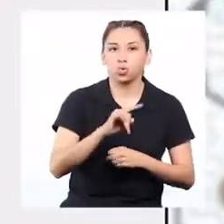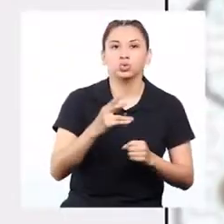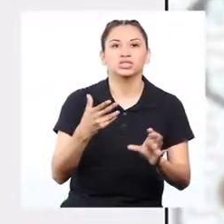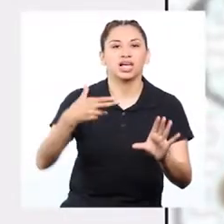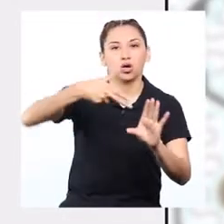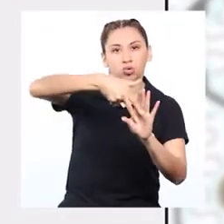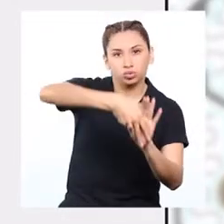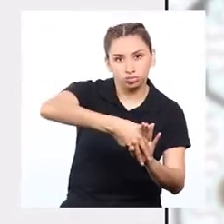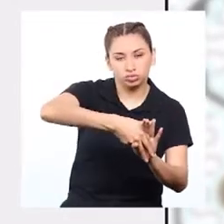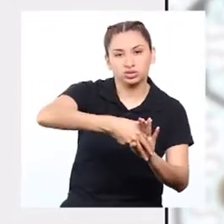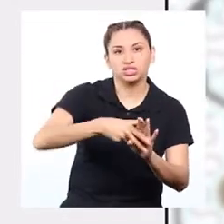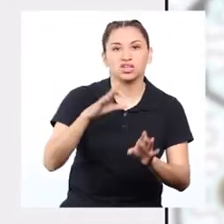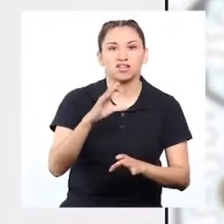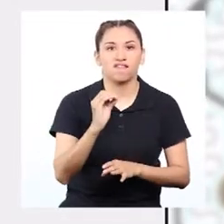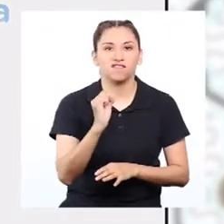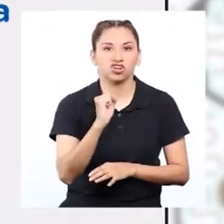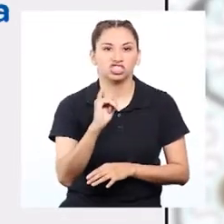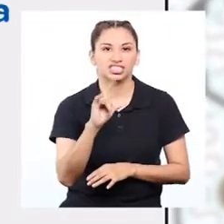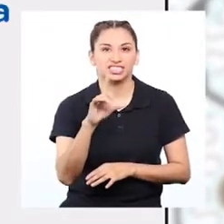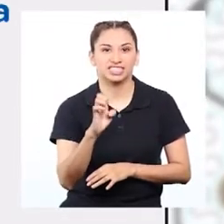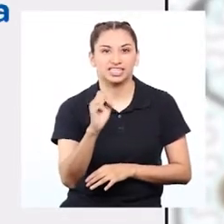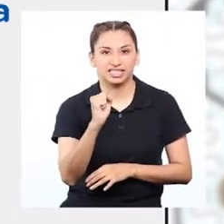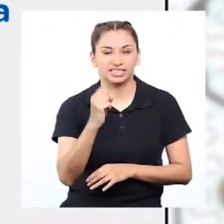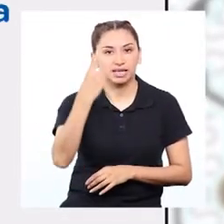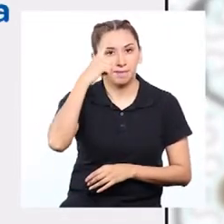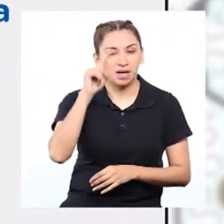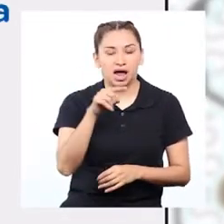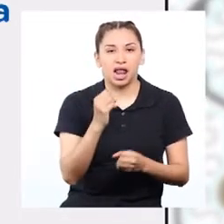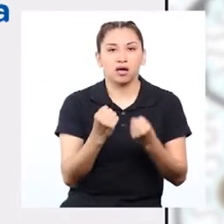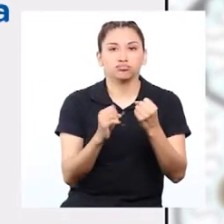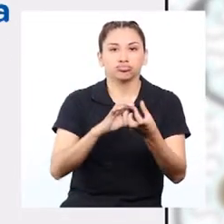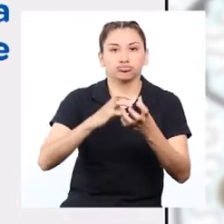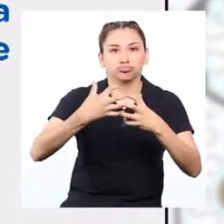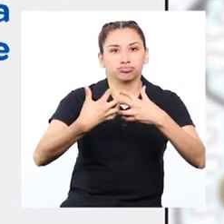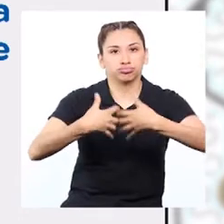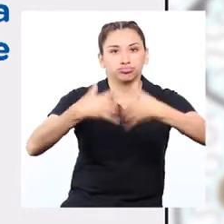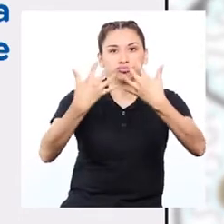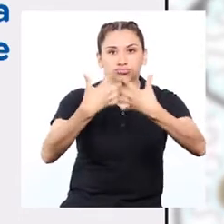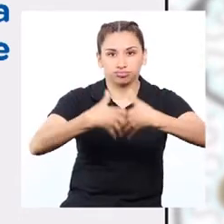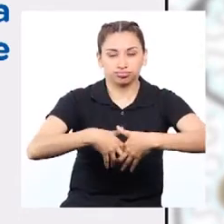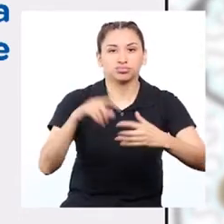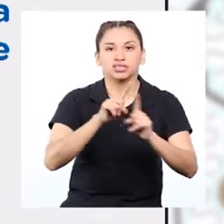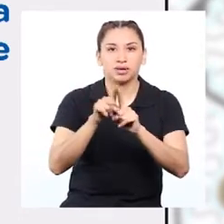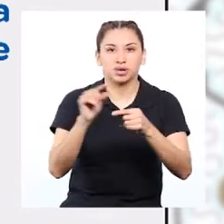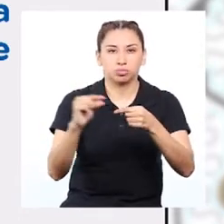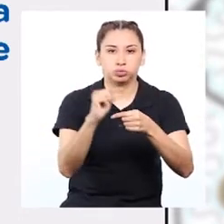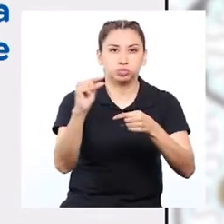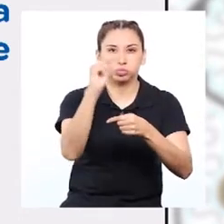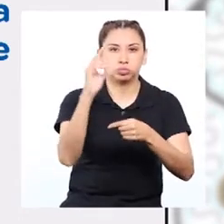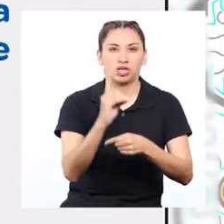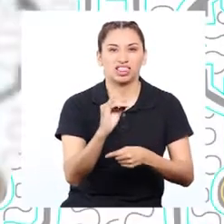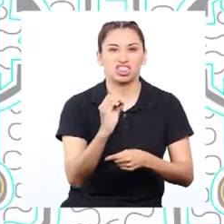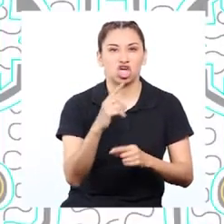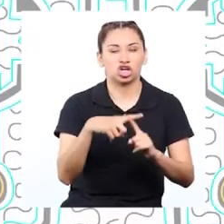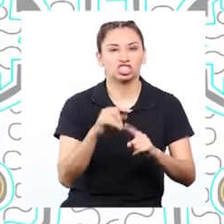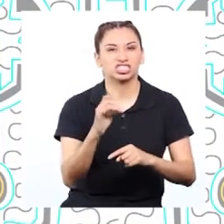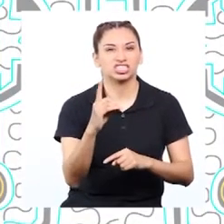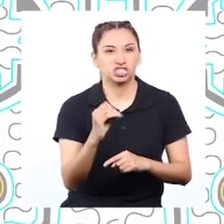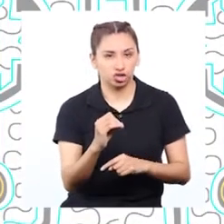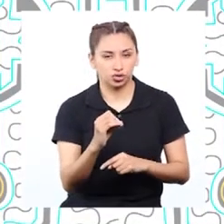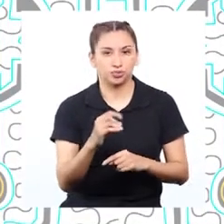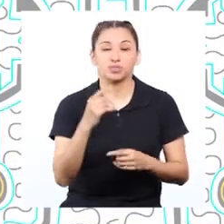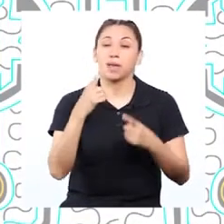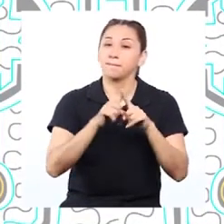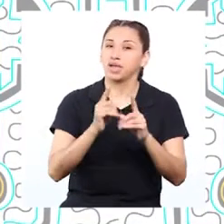usan derivados de combustibles fósiles para funcionar y expulsan dióxido de carbono. Si hay más